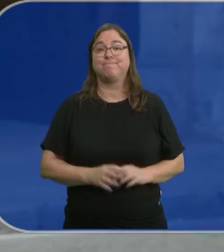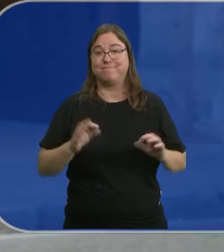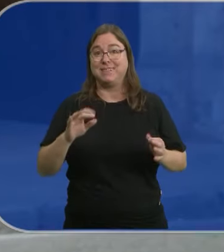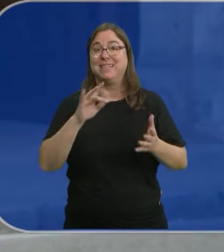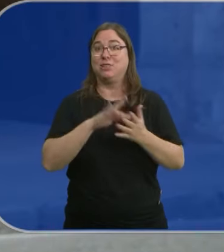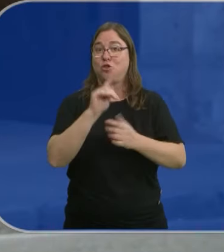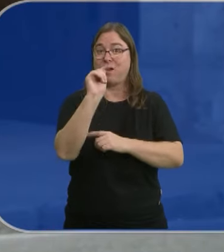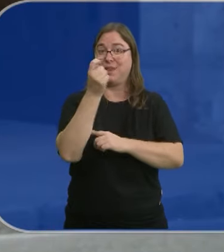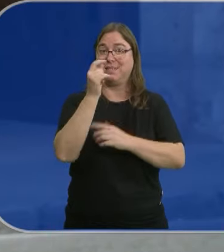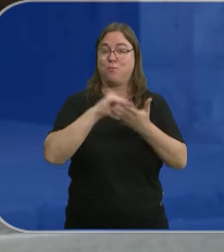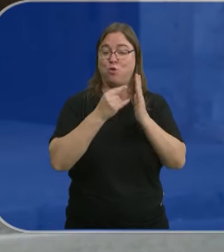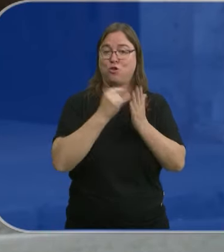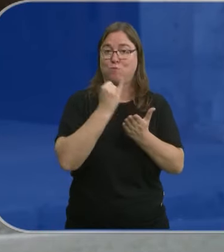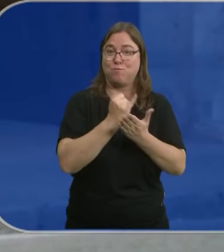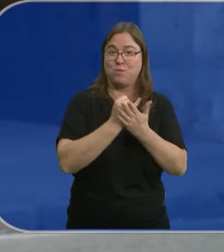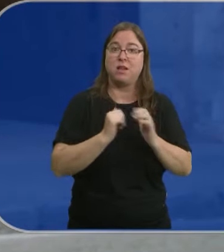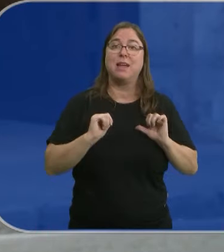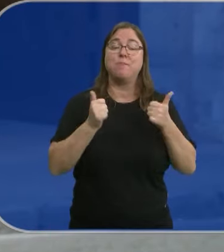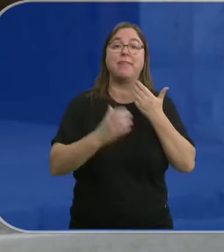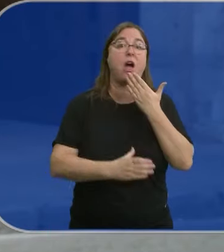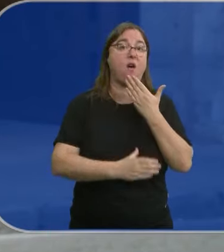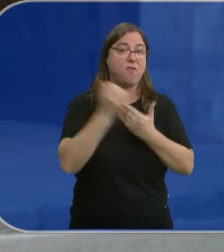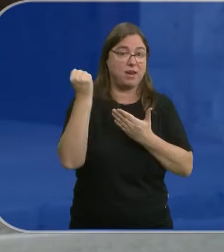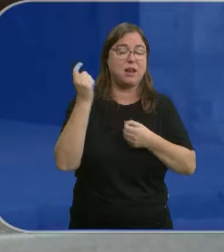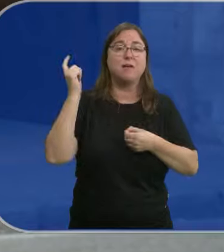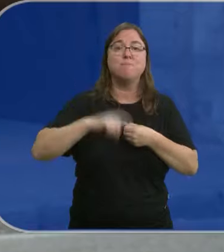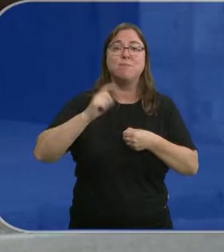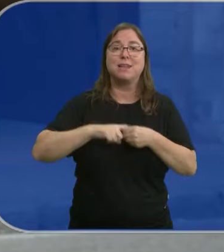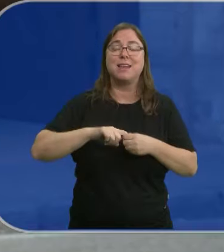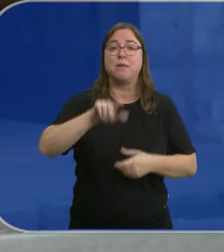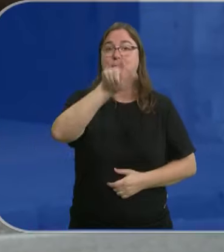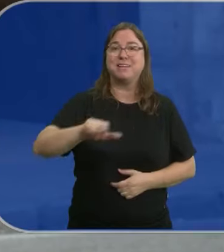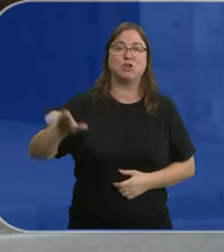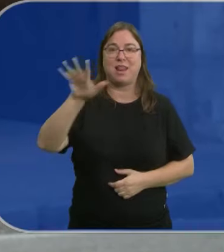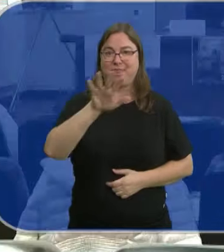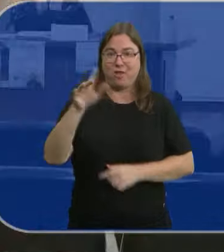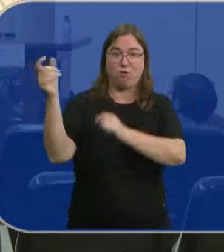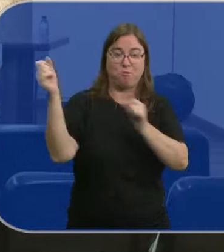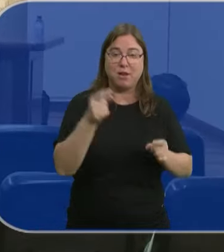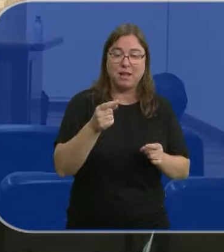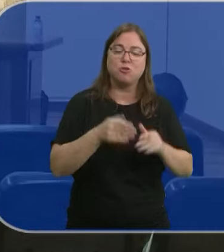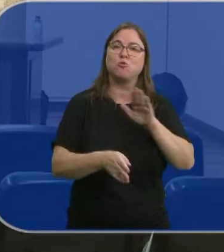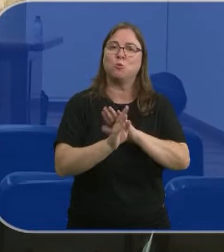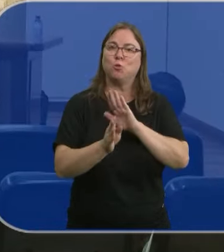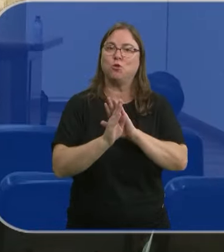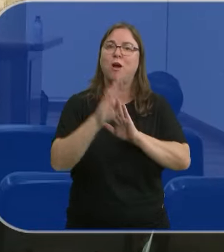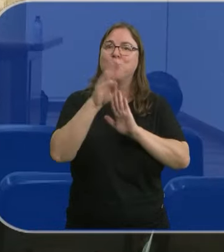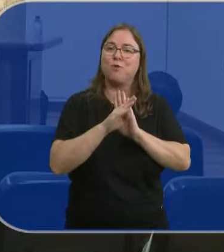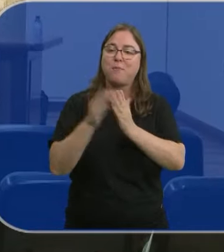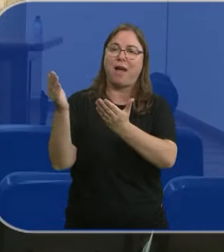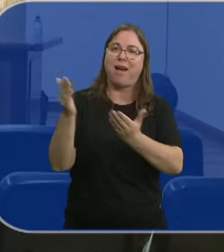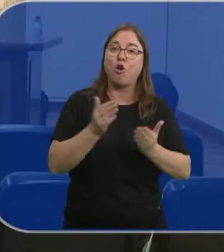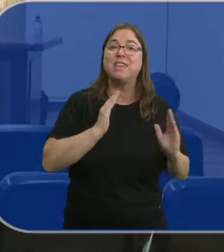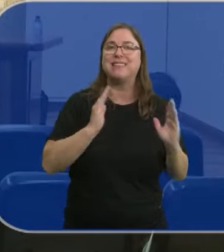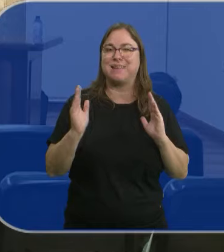Tras el éxito del proyecto piloto que comenzó en abril y en el que participaron cinco personas migrantes, se va a dar continuidad a este programa de